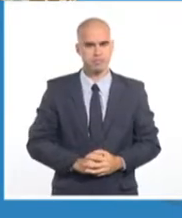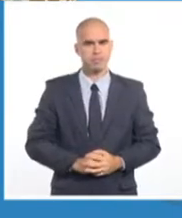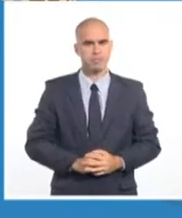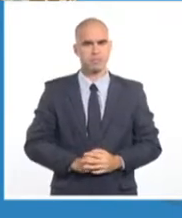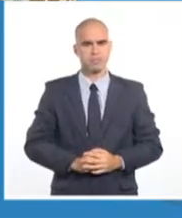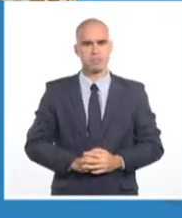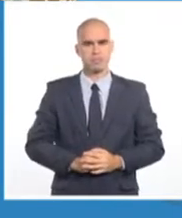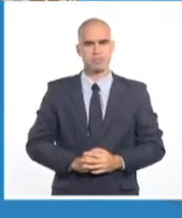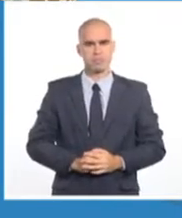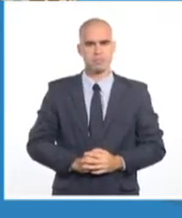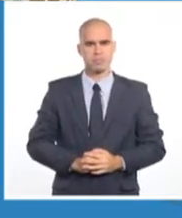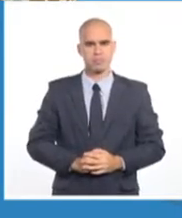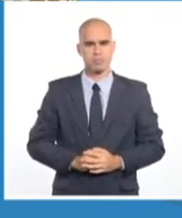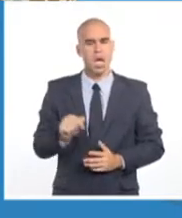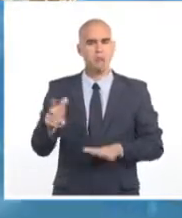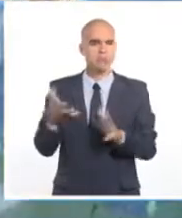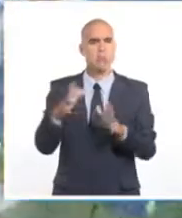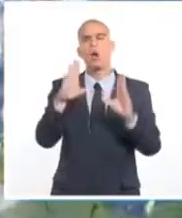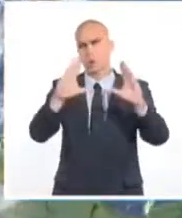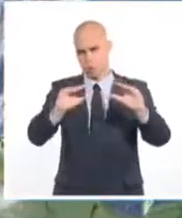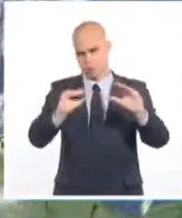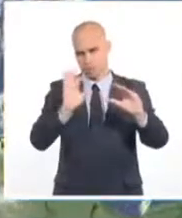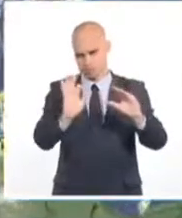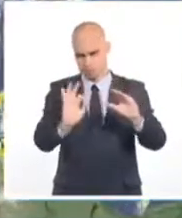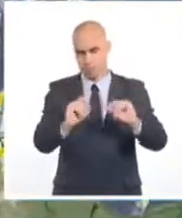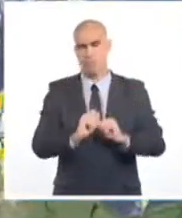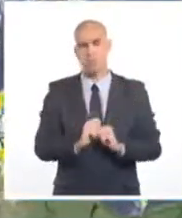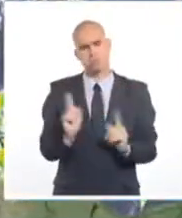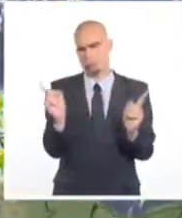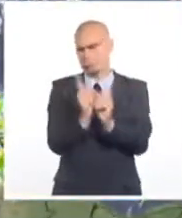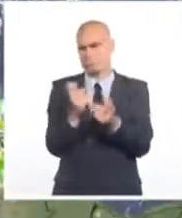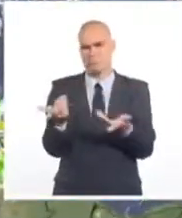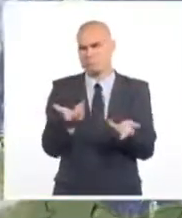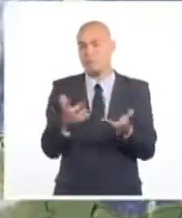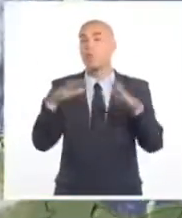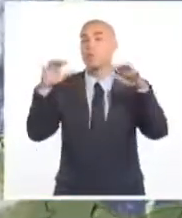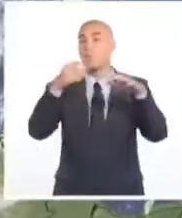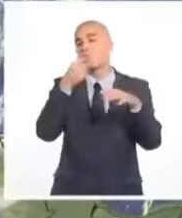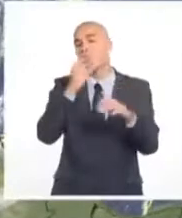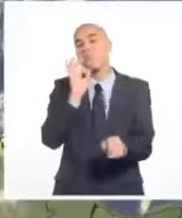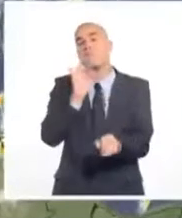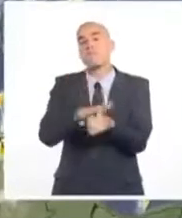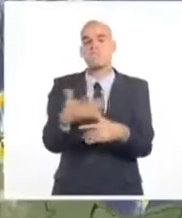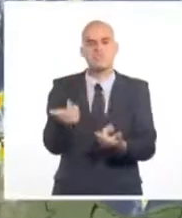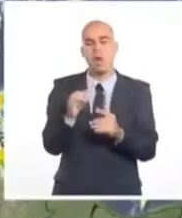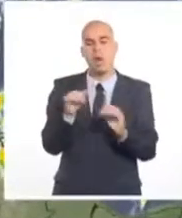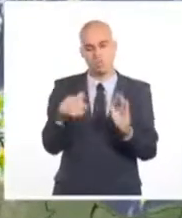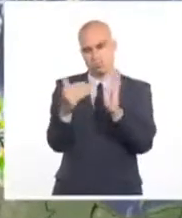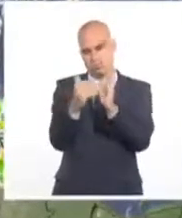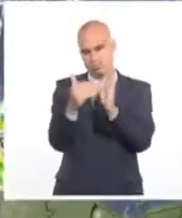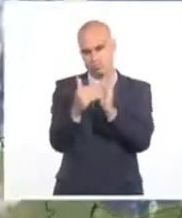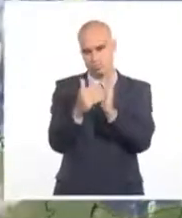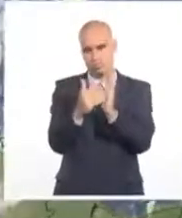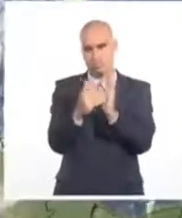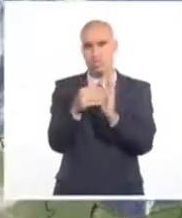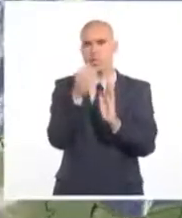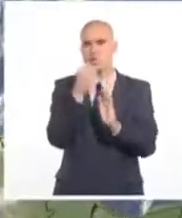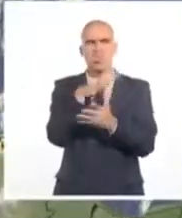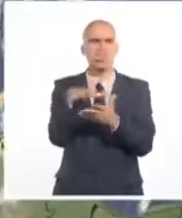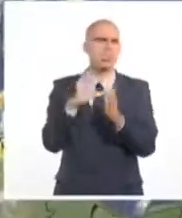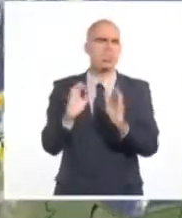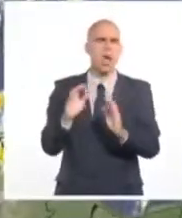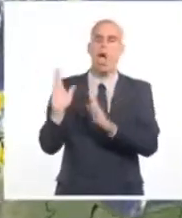oleaje hasta el anochecer. En resumen, mis amigos, las llovias pudieran comenzar al final de la tarde en zonas de la región occidental,